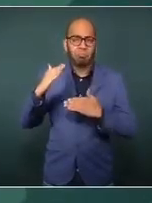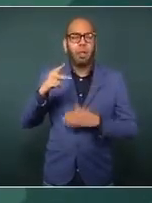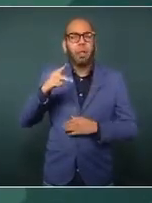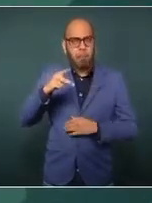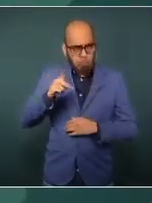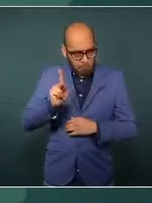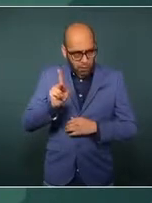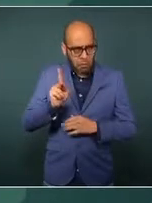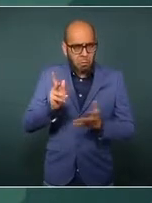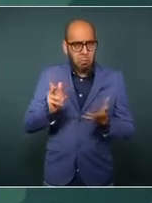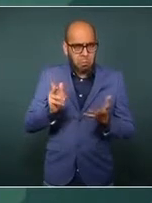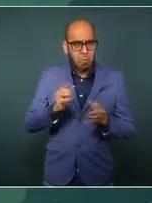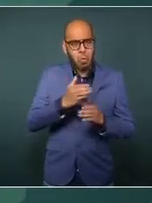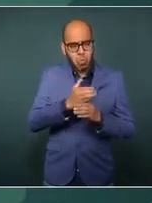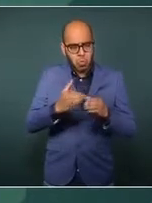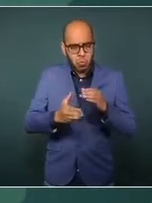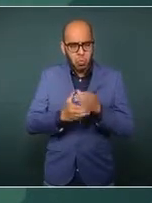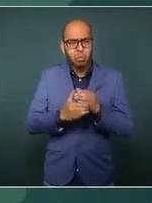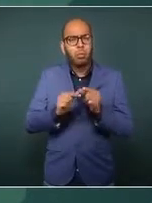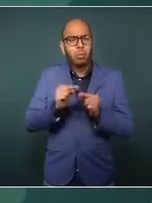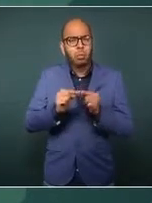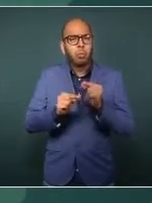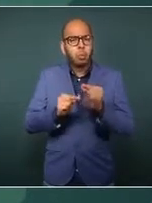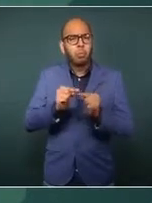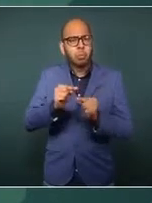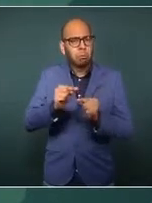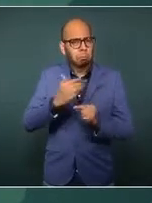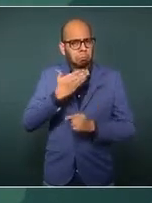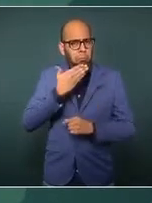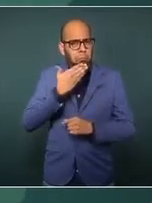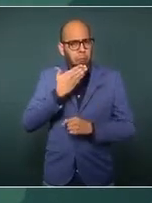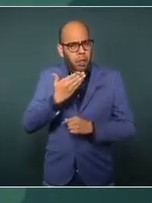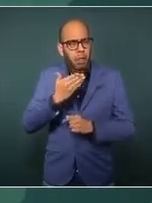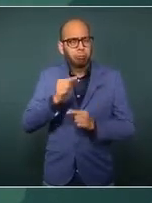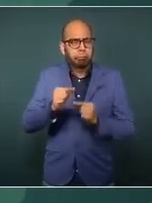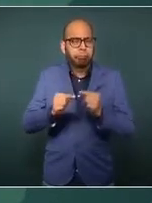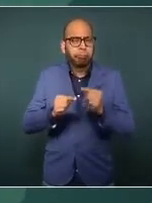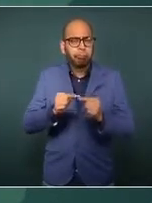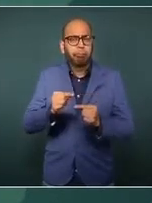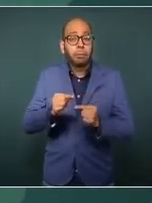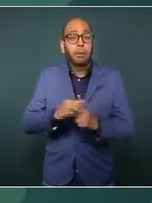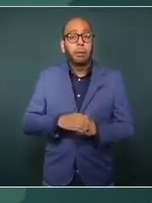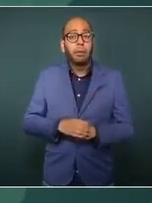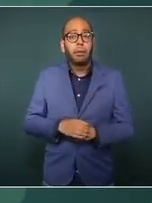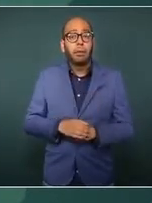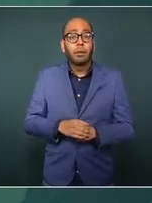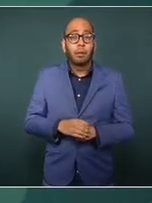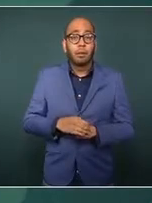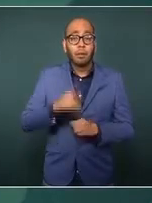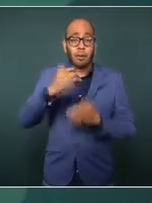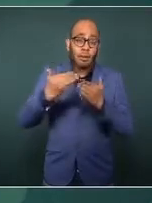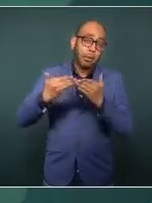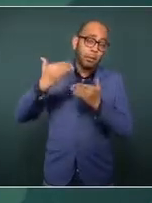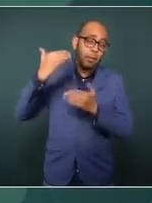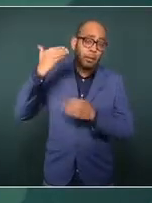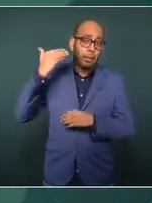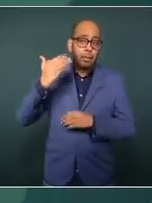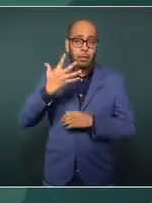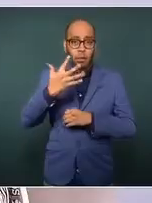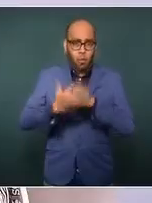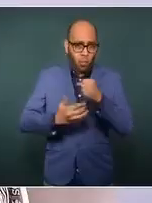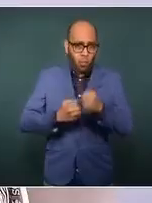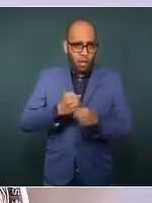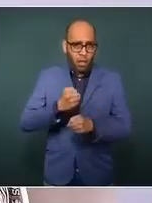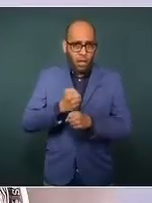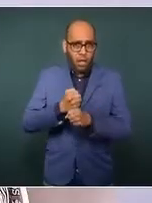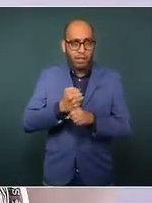encauzar, se han podido manejar. Yo recibí hace casi cinco años el estado